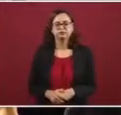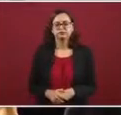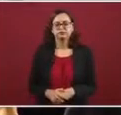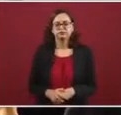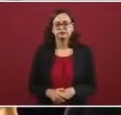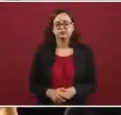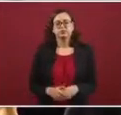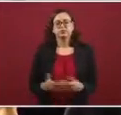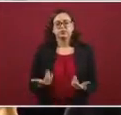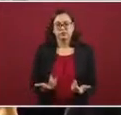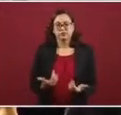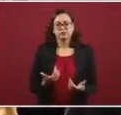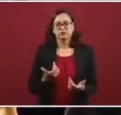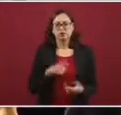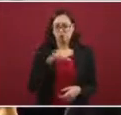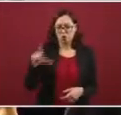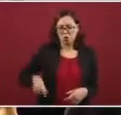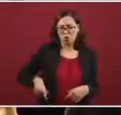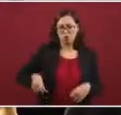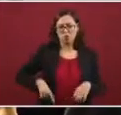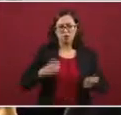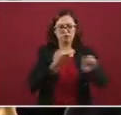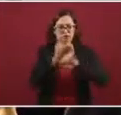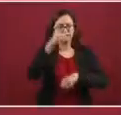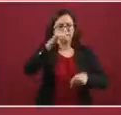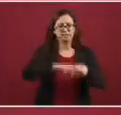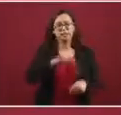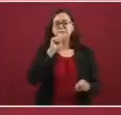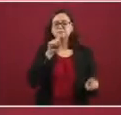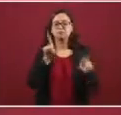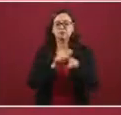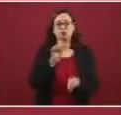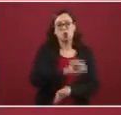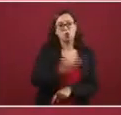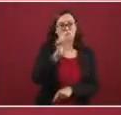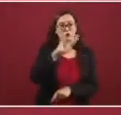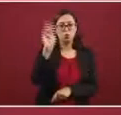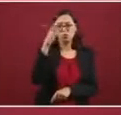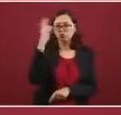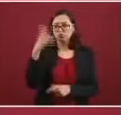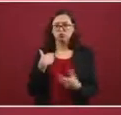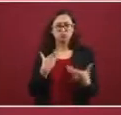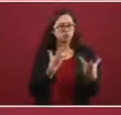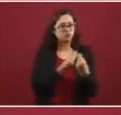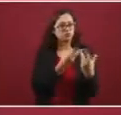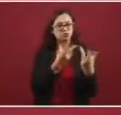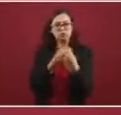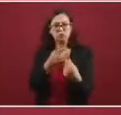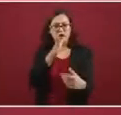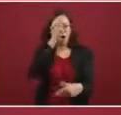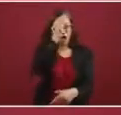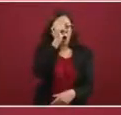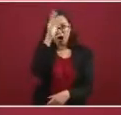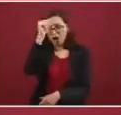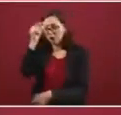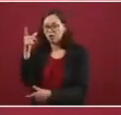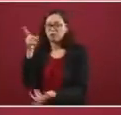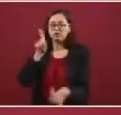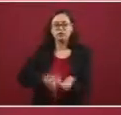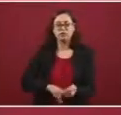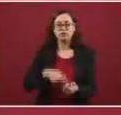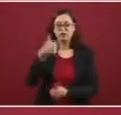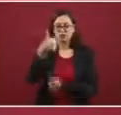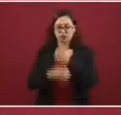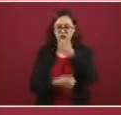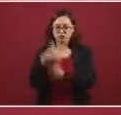el gobierno del Estado y con otras escuelas de educación superior a fin de ofrecer carreras alineadas a las necesidades del desarrollo municipal